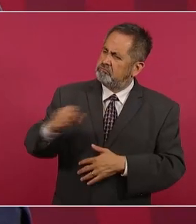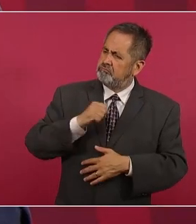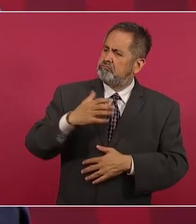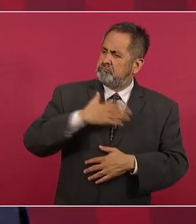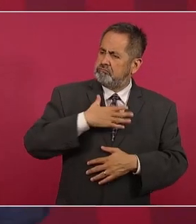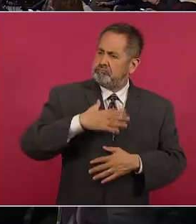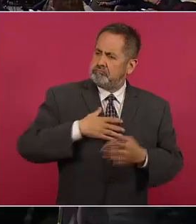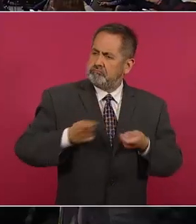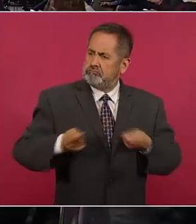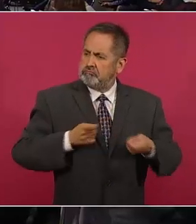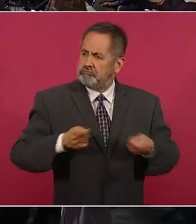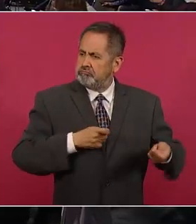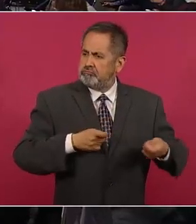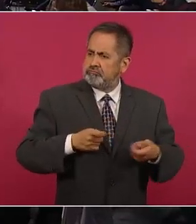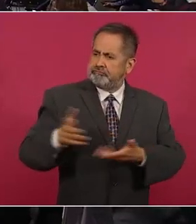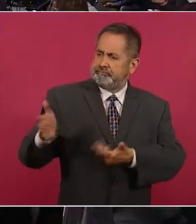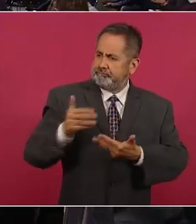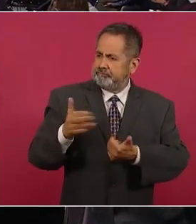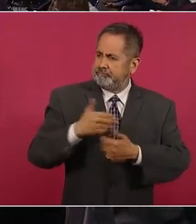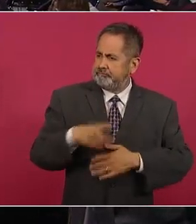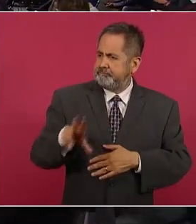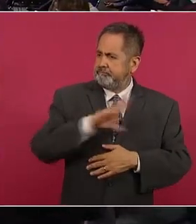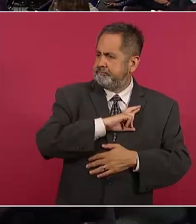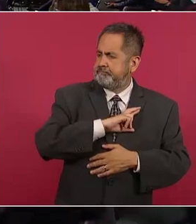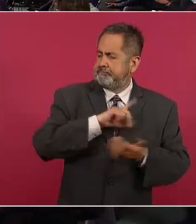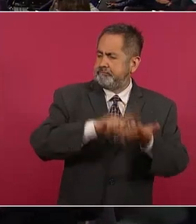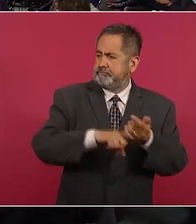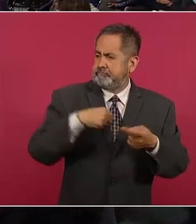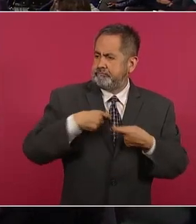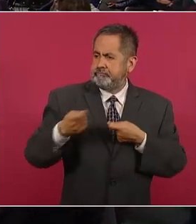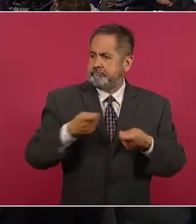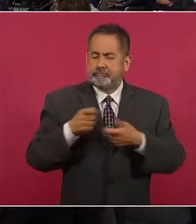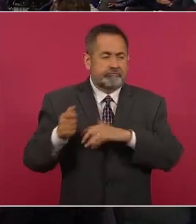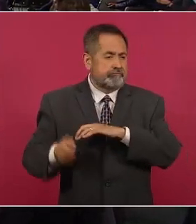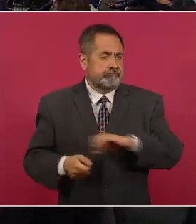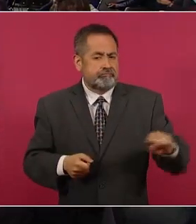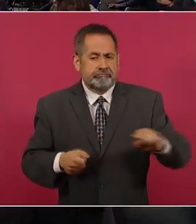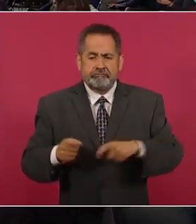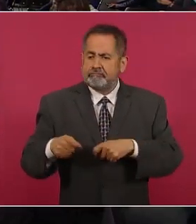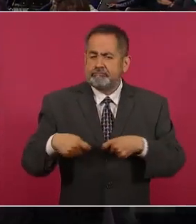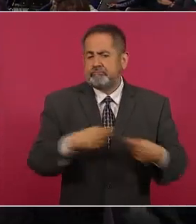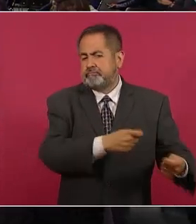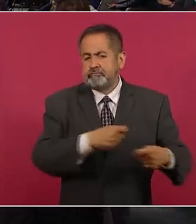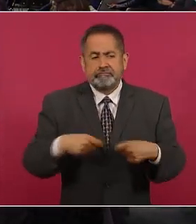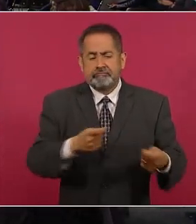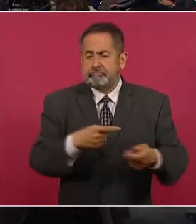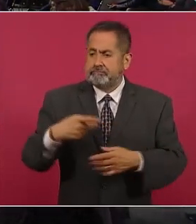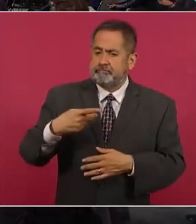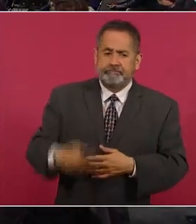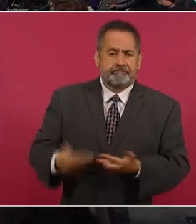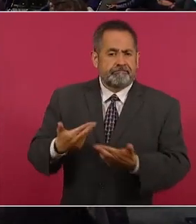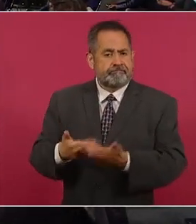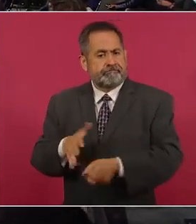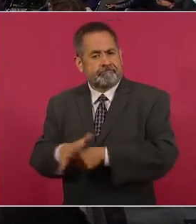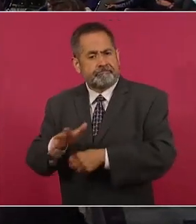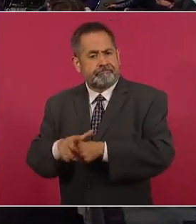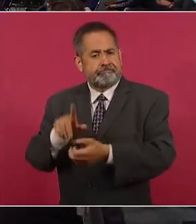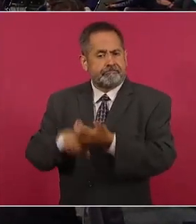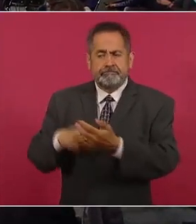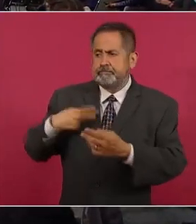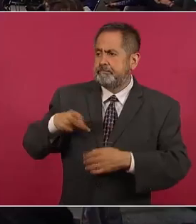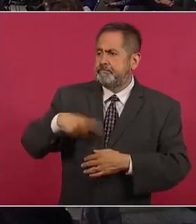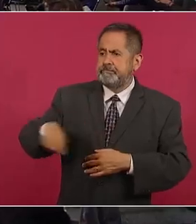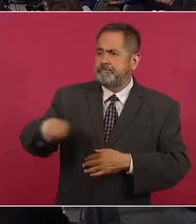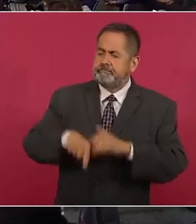con las empresas públicas, con los recursos naturales del pueblo,